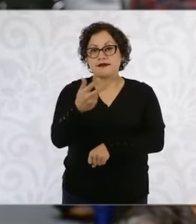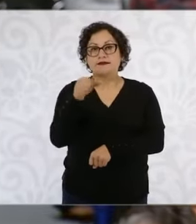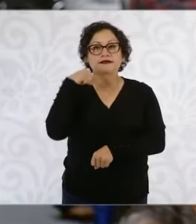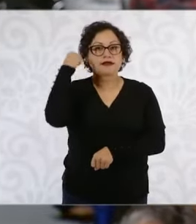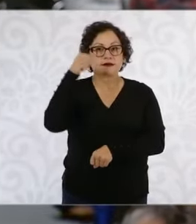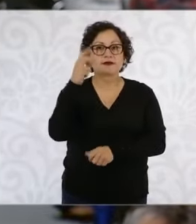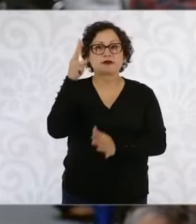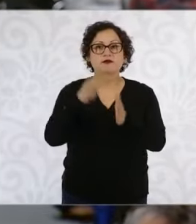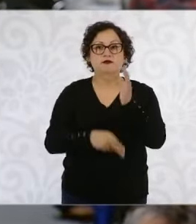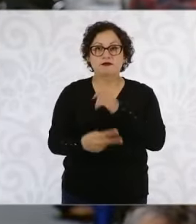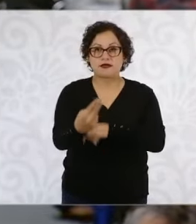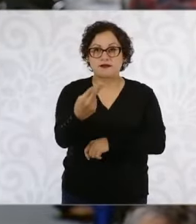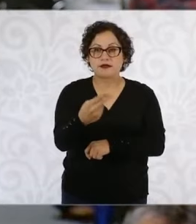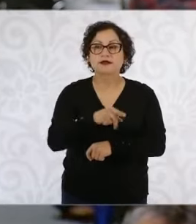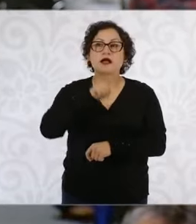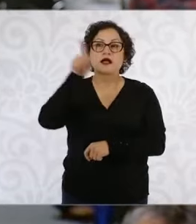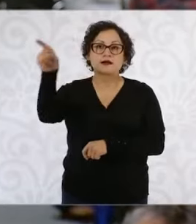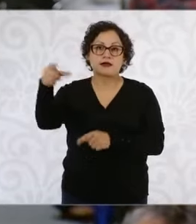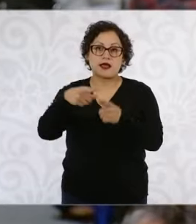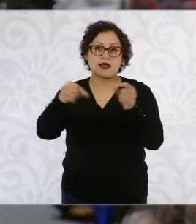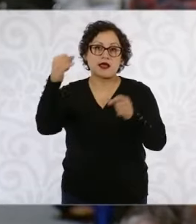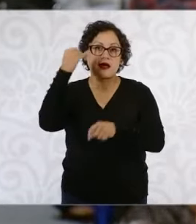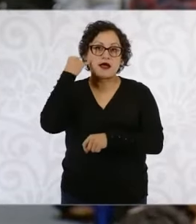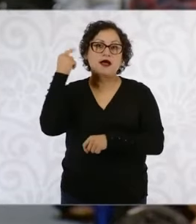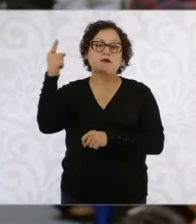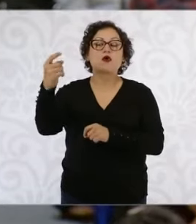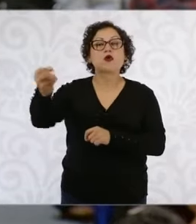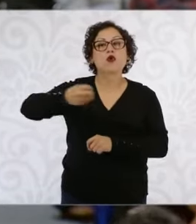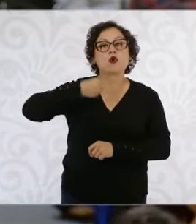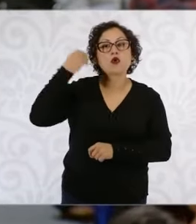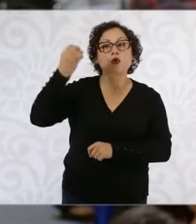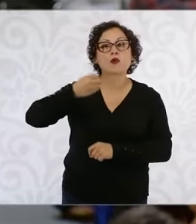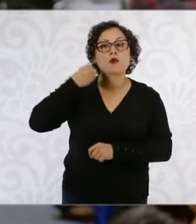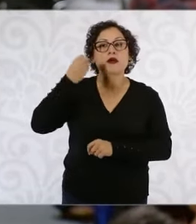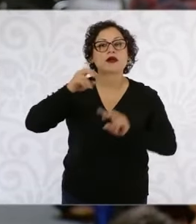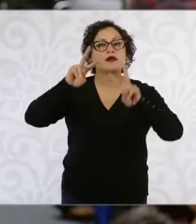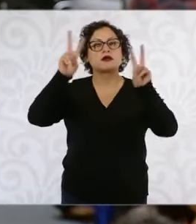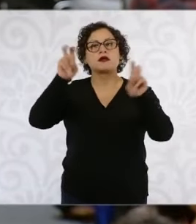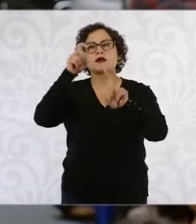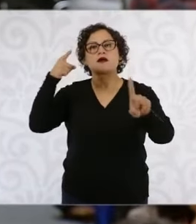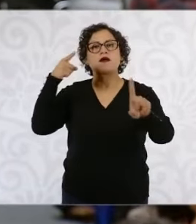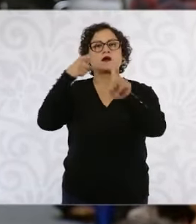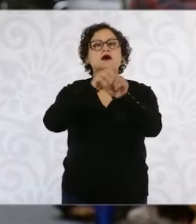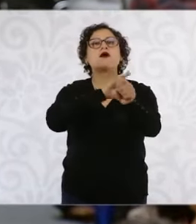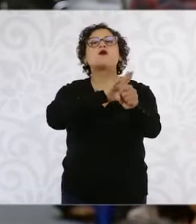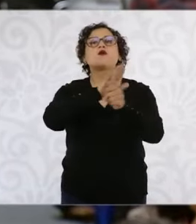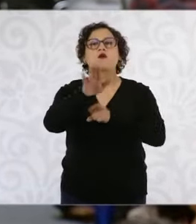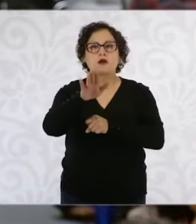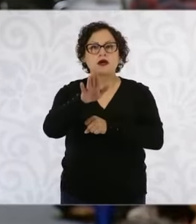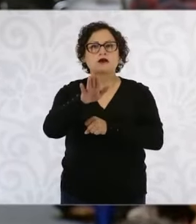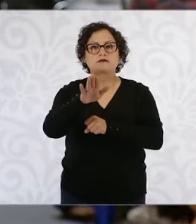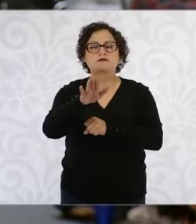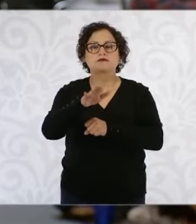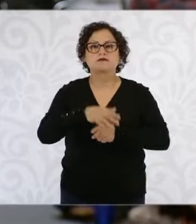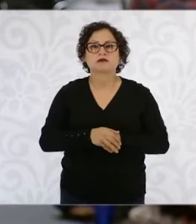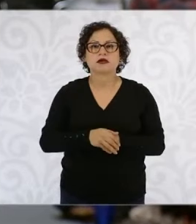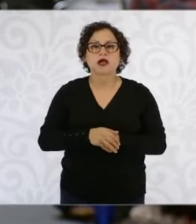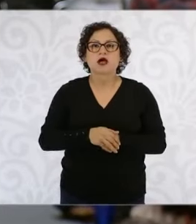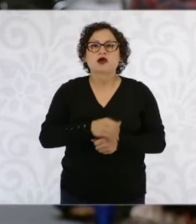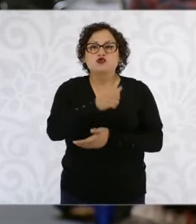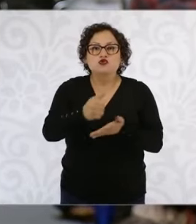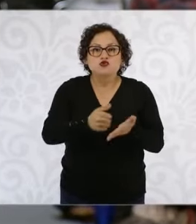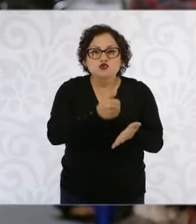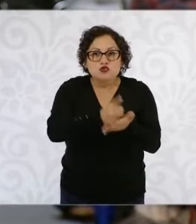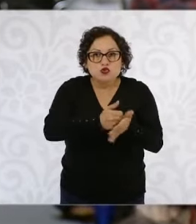llevará a cabo en Osaka, Japón, una expo, esta expo que tiene como fin el diseñar a la sociedad del futuro